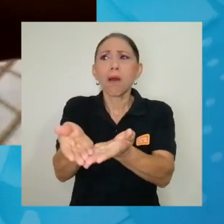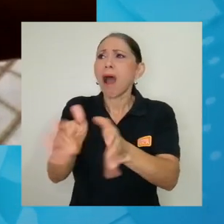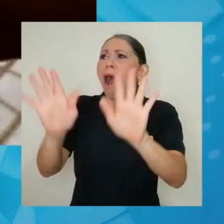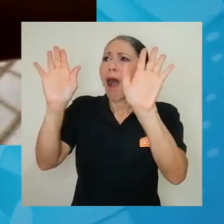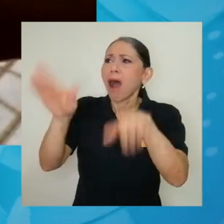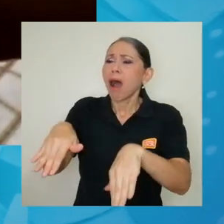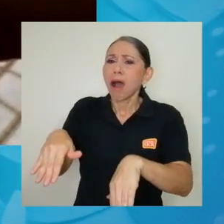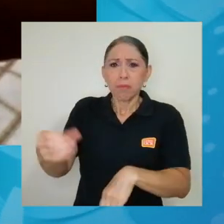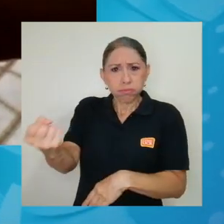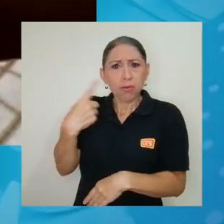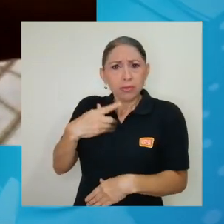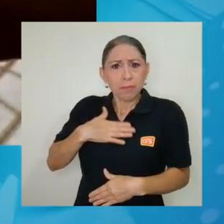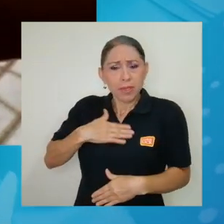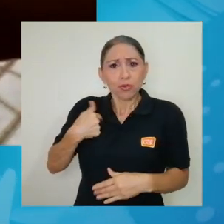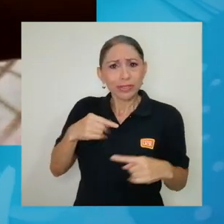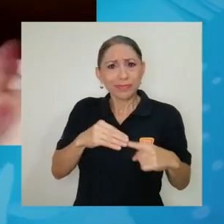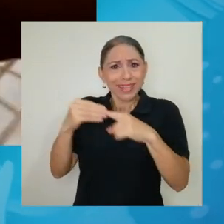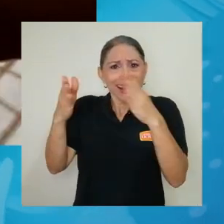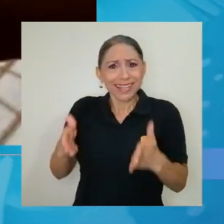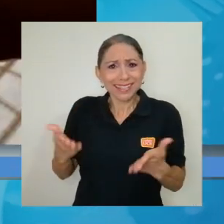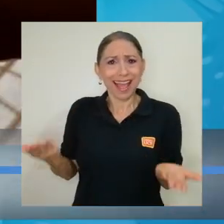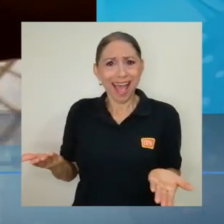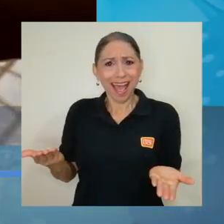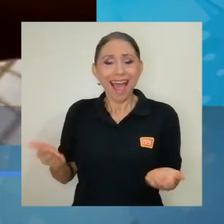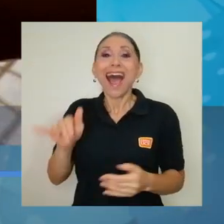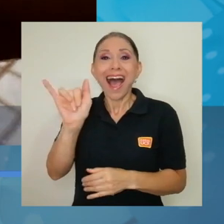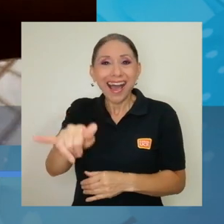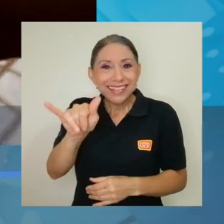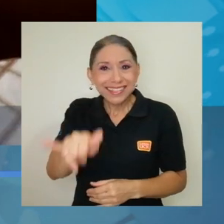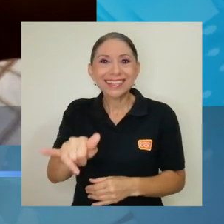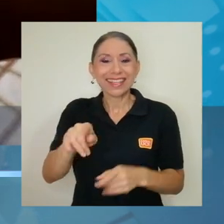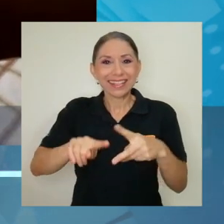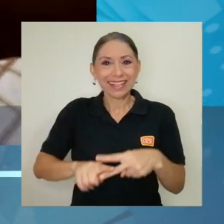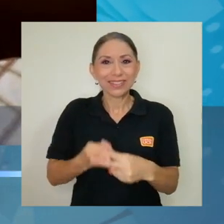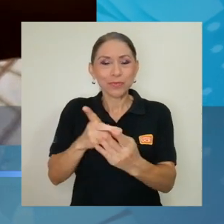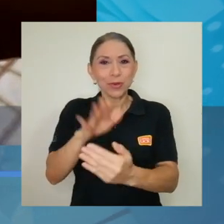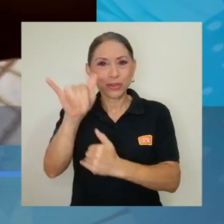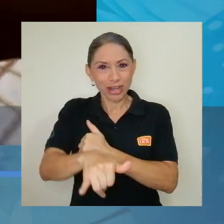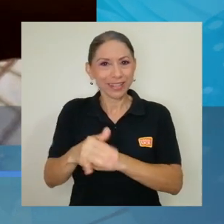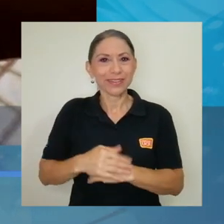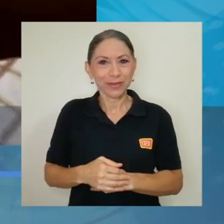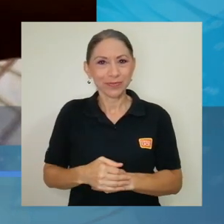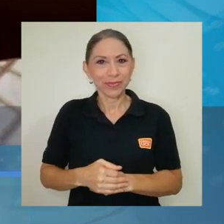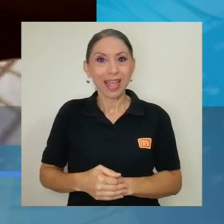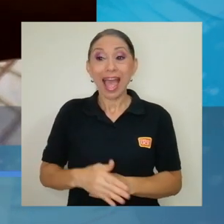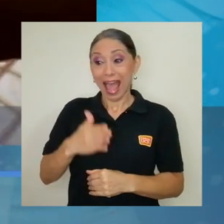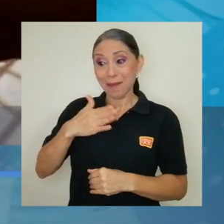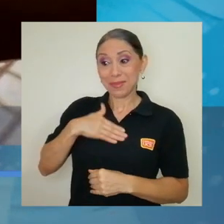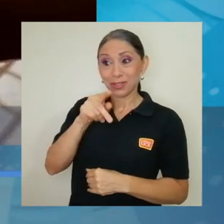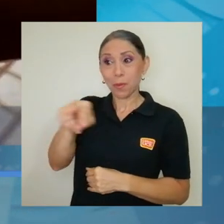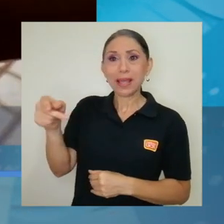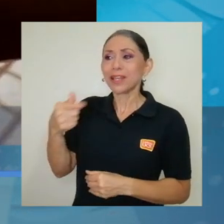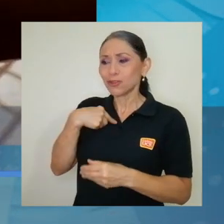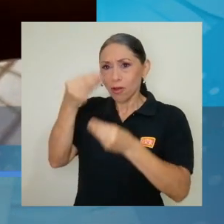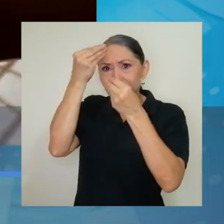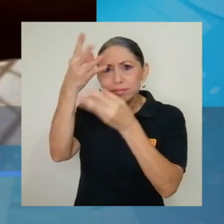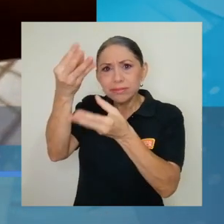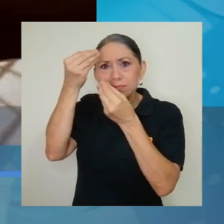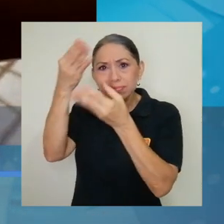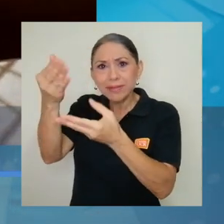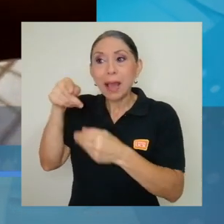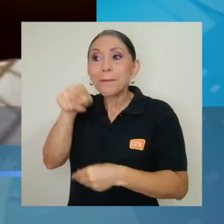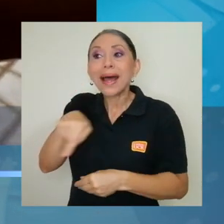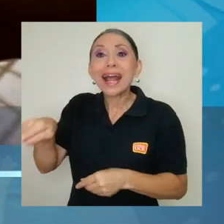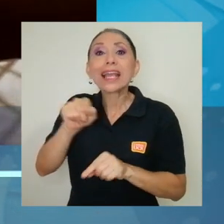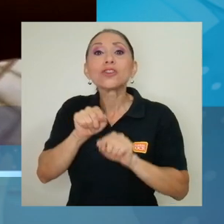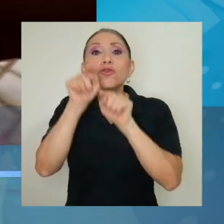preguntaron, verdad? Si yo soy especialista. nació este proyecto, dándole información a mis compañeros para que